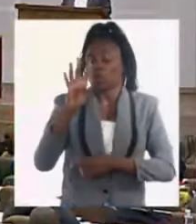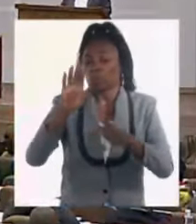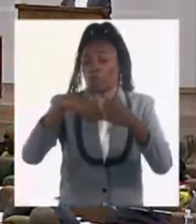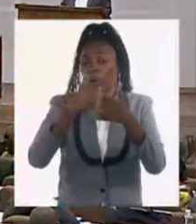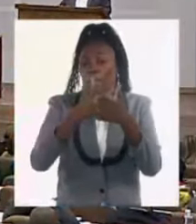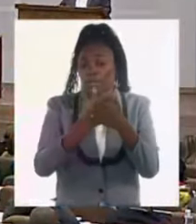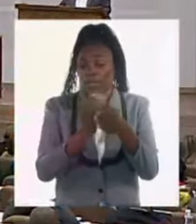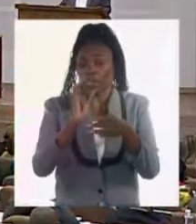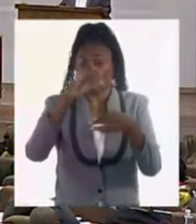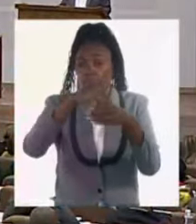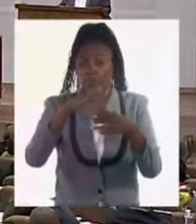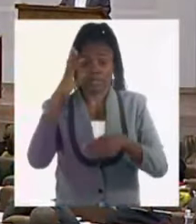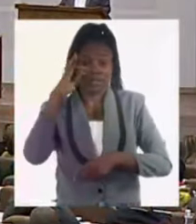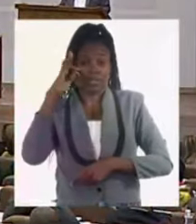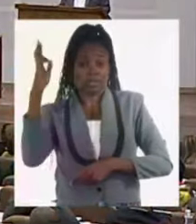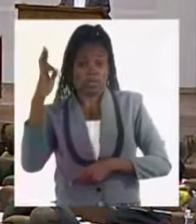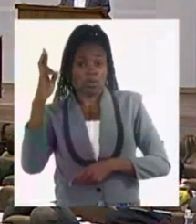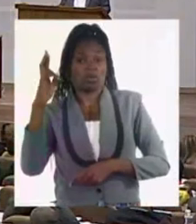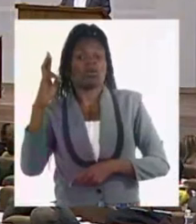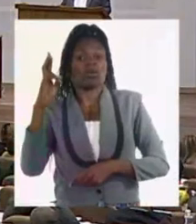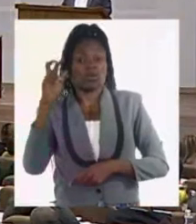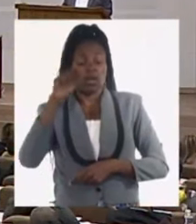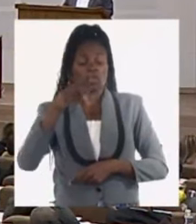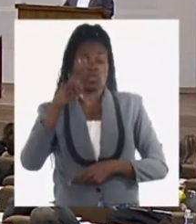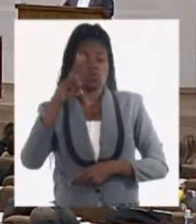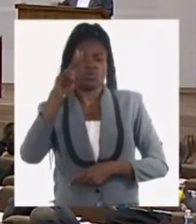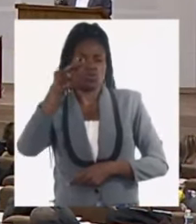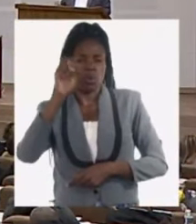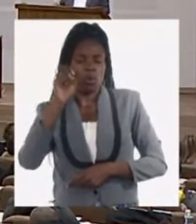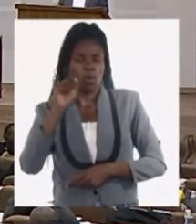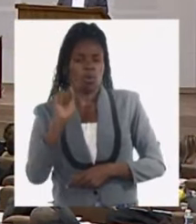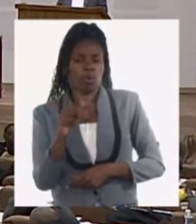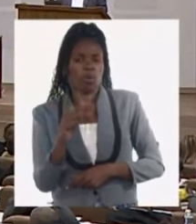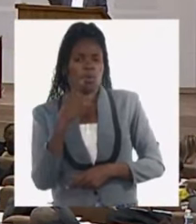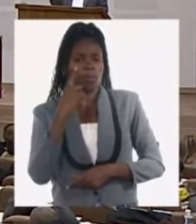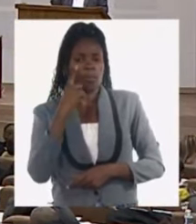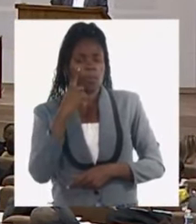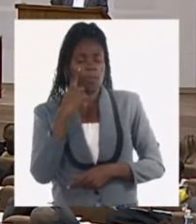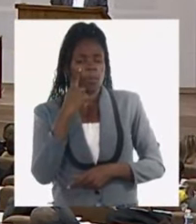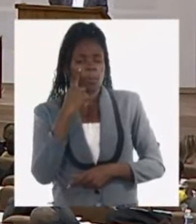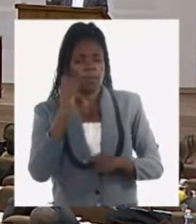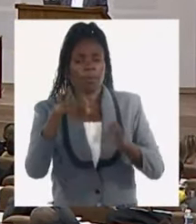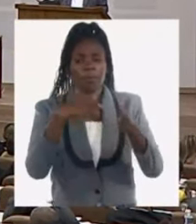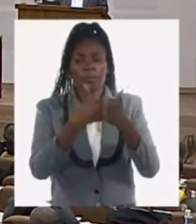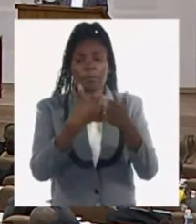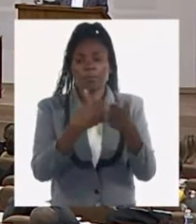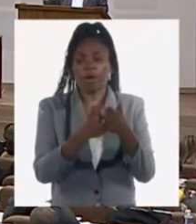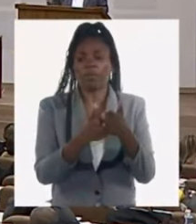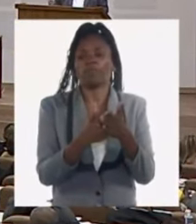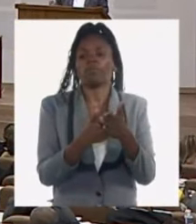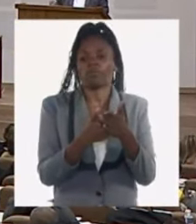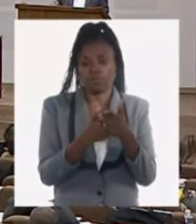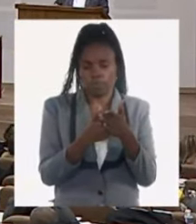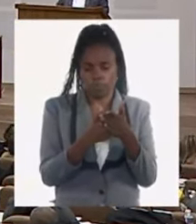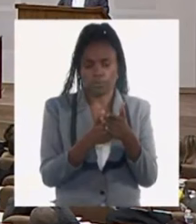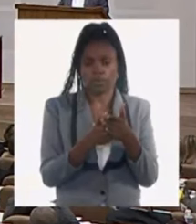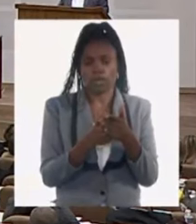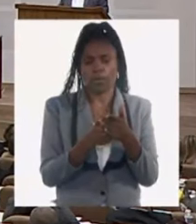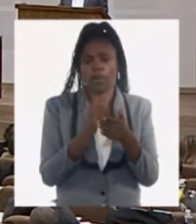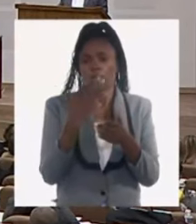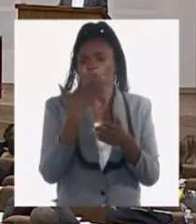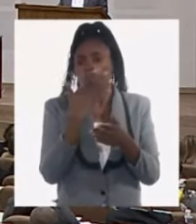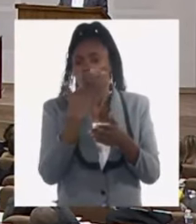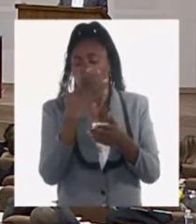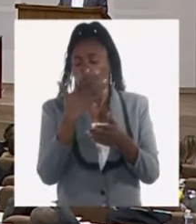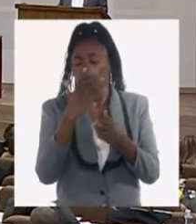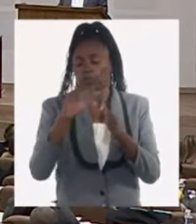filiales usted recuerde que esto es una figura relativamente nueva de la empresa filial que bueno tiene una casa matriz pero tiene mayor autonomía con una idea empresarial